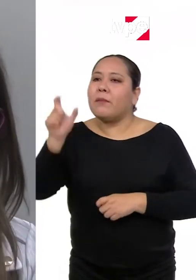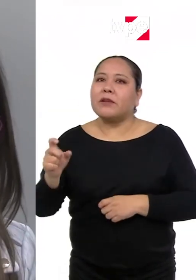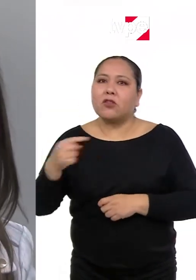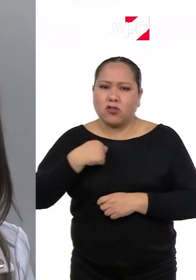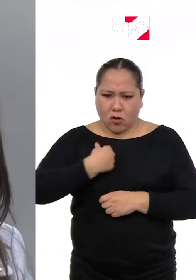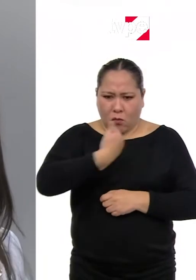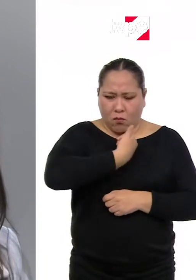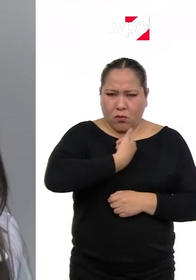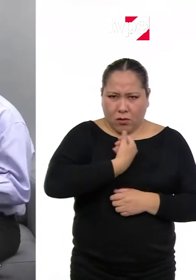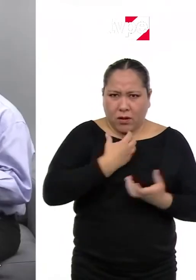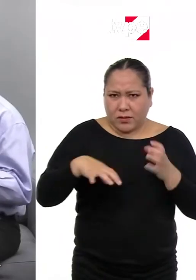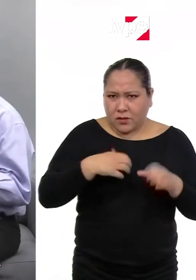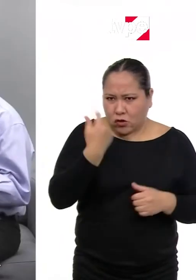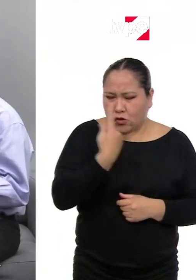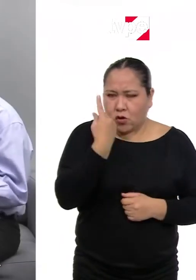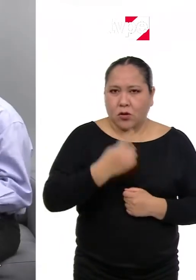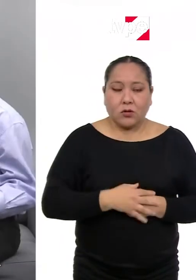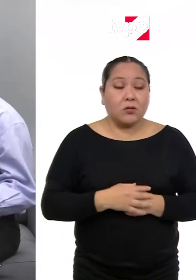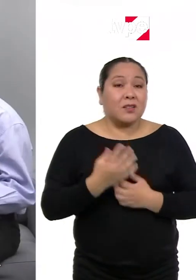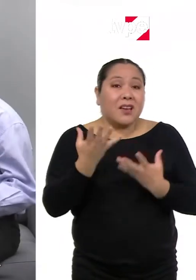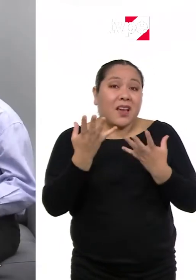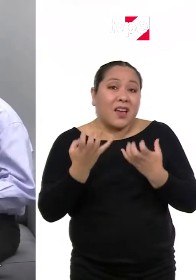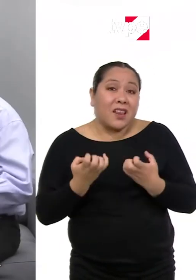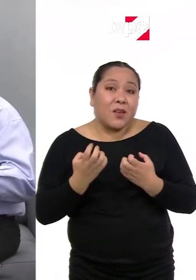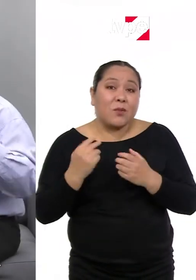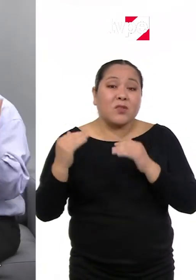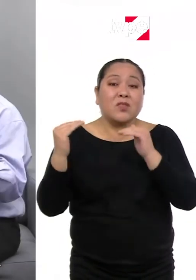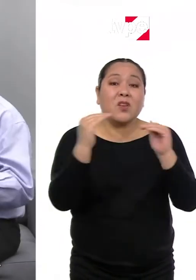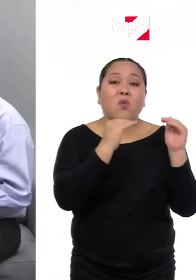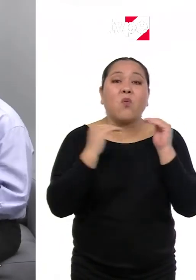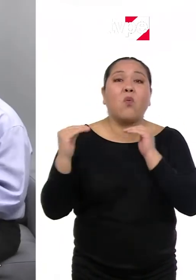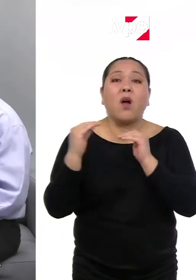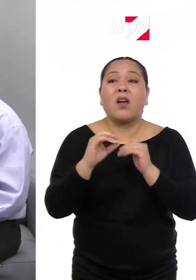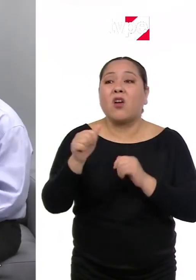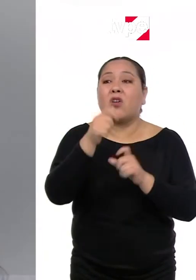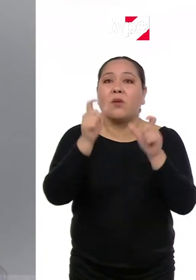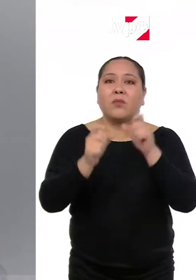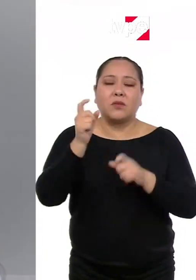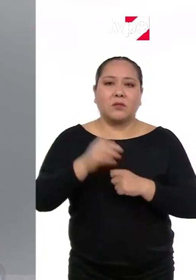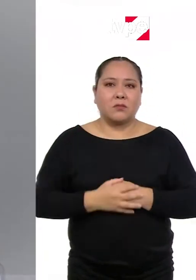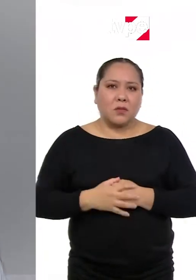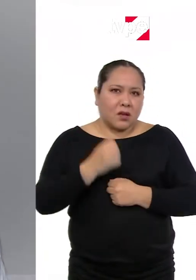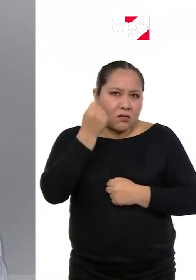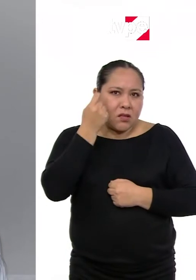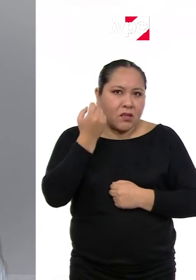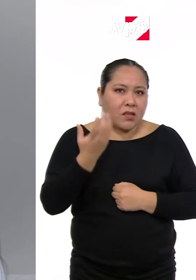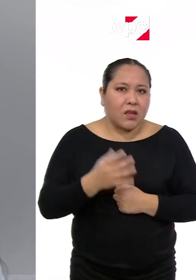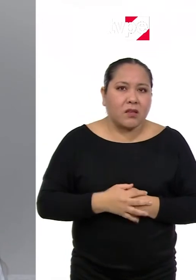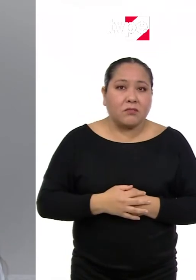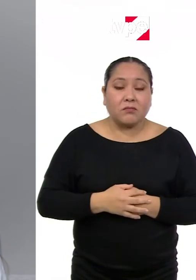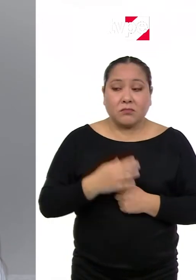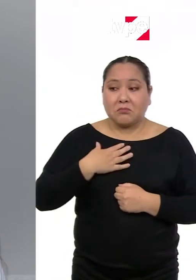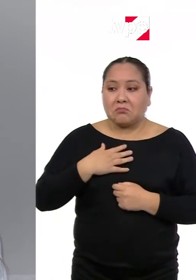de por mí, sino que puedo hacerlas yo misma. Nosotros queremos ser igual que la gente. Sé que me gustaría tener